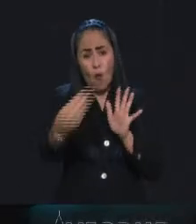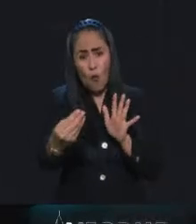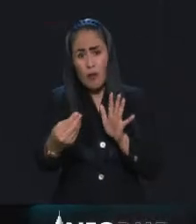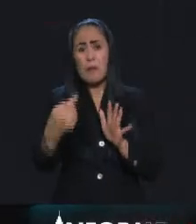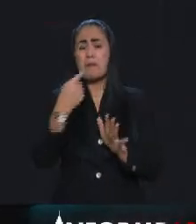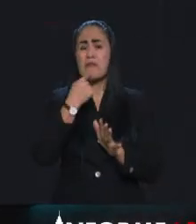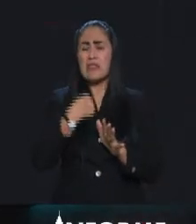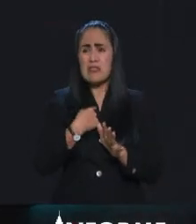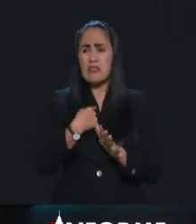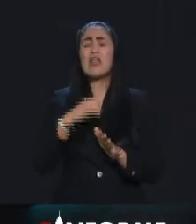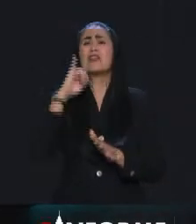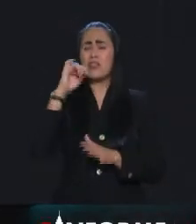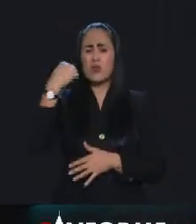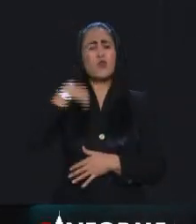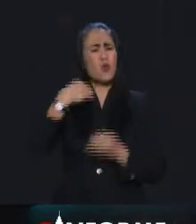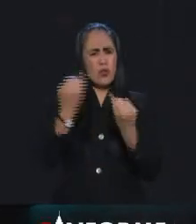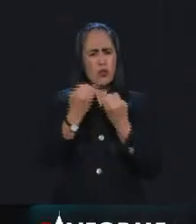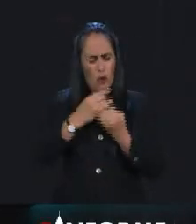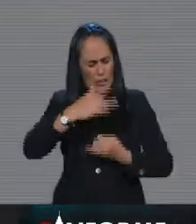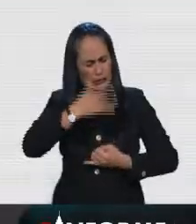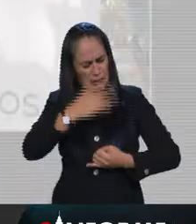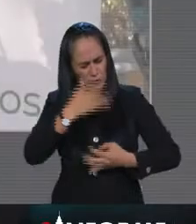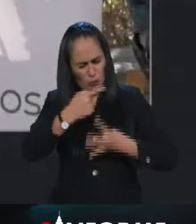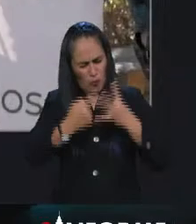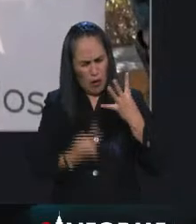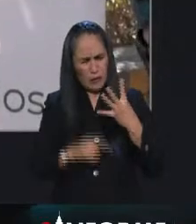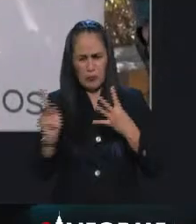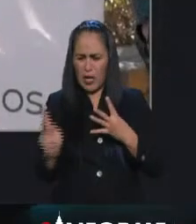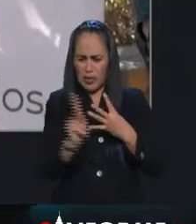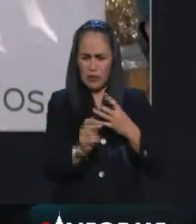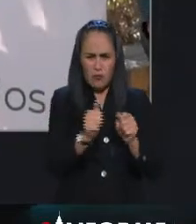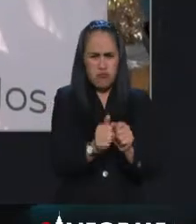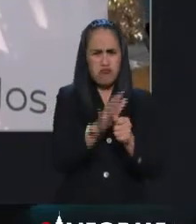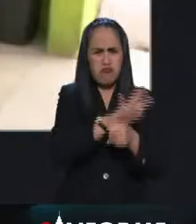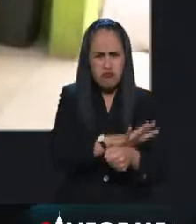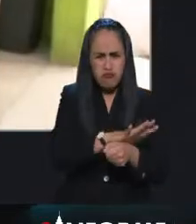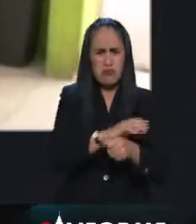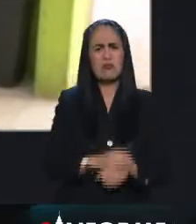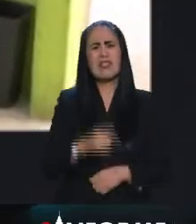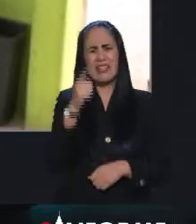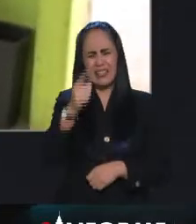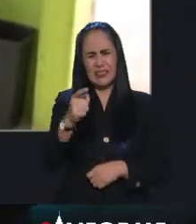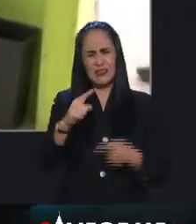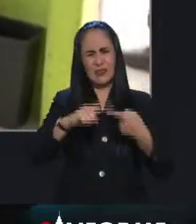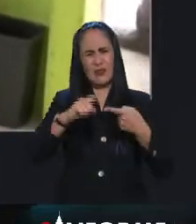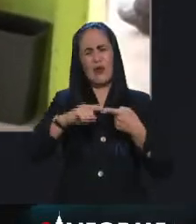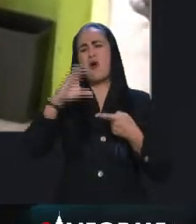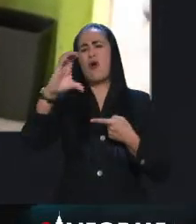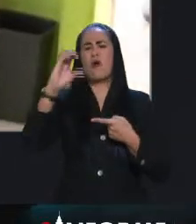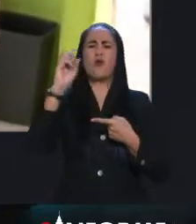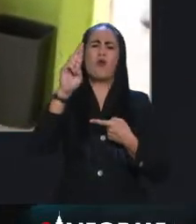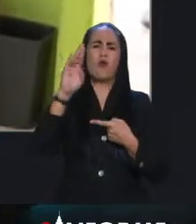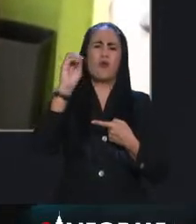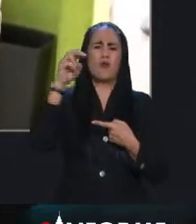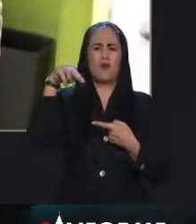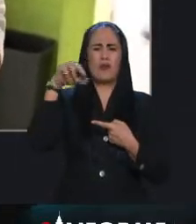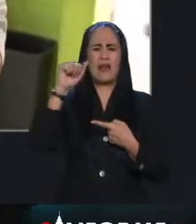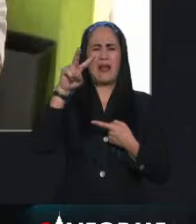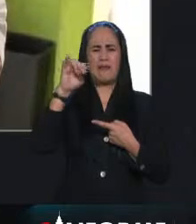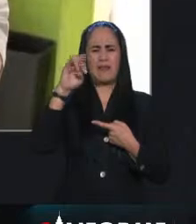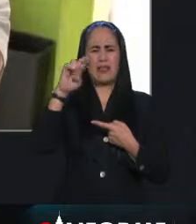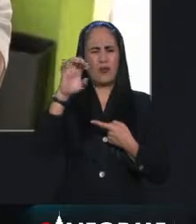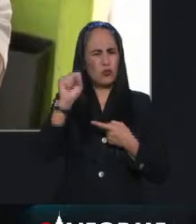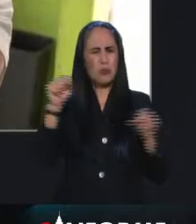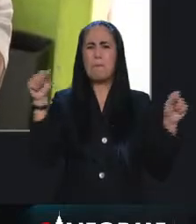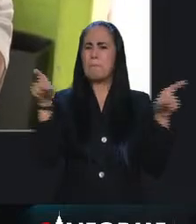secuelas COVID. Entonces parece que los coronavirus están relacionados con todas las secuelas COVID, no solo este, sino también los anteriores,